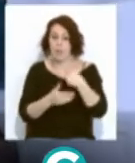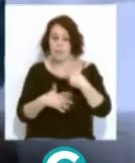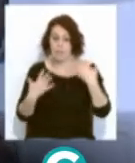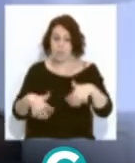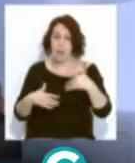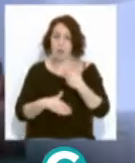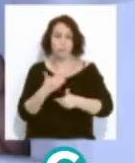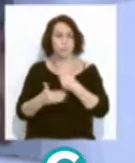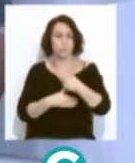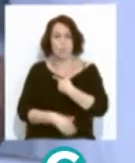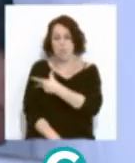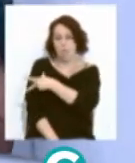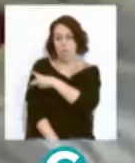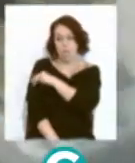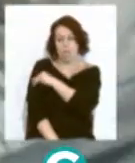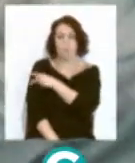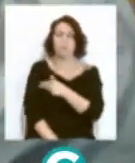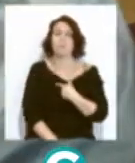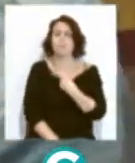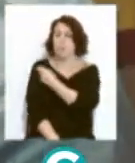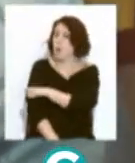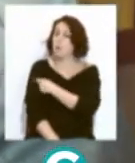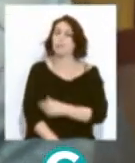miércoles, el proceso de inoculación de esta vacuna.